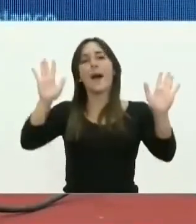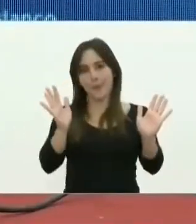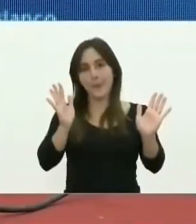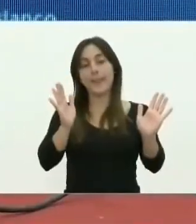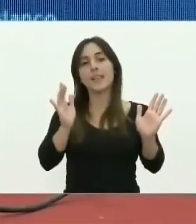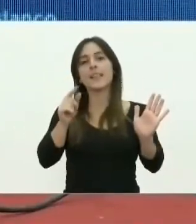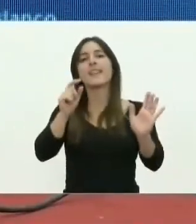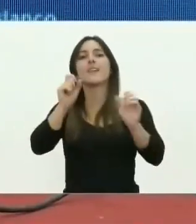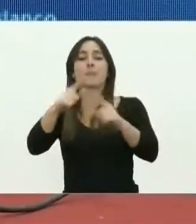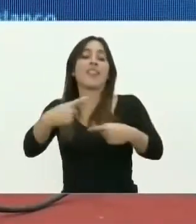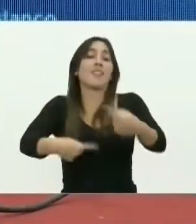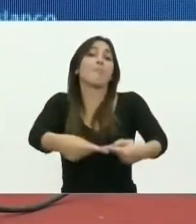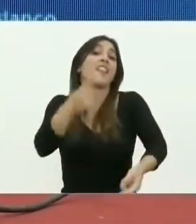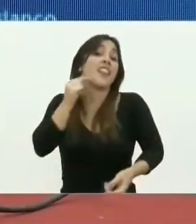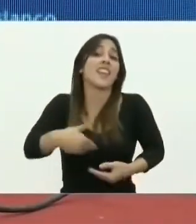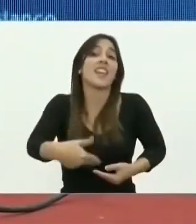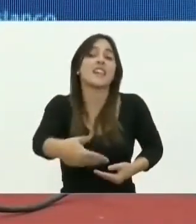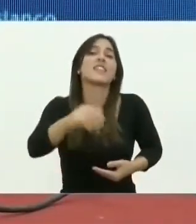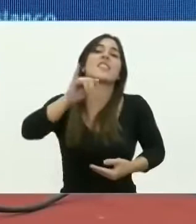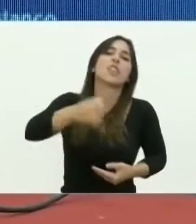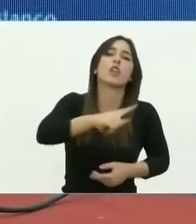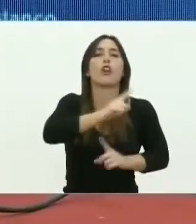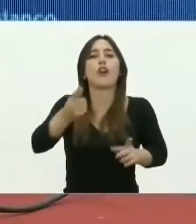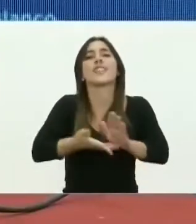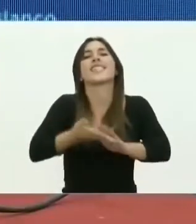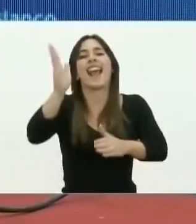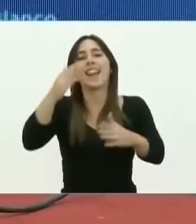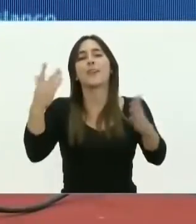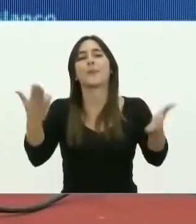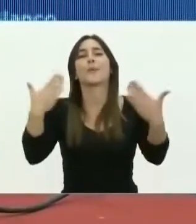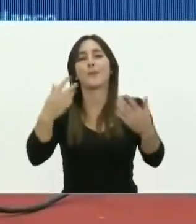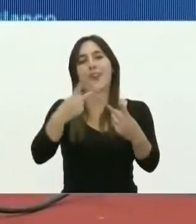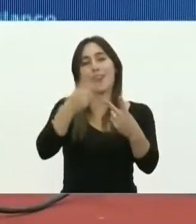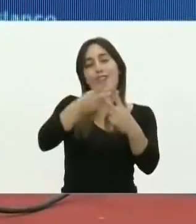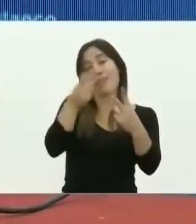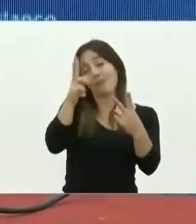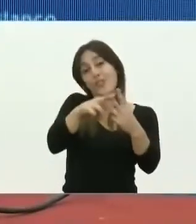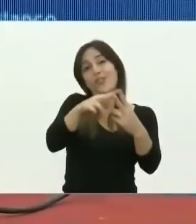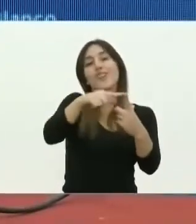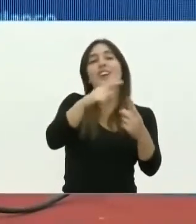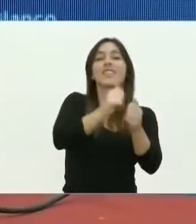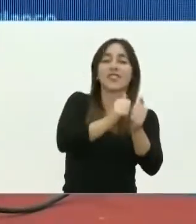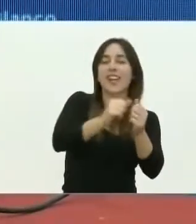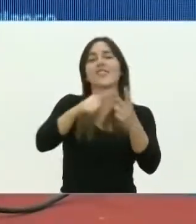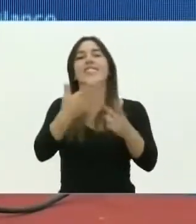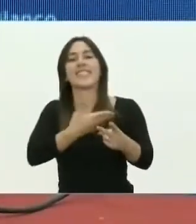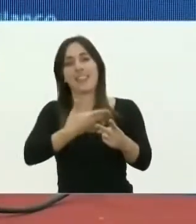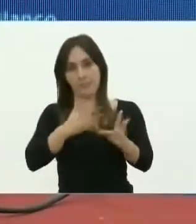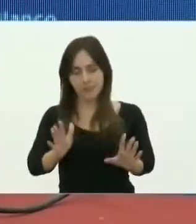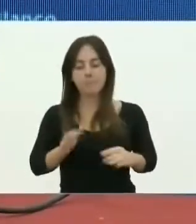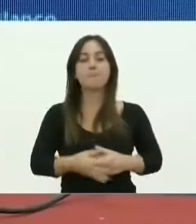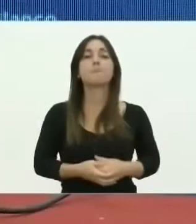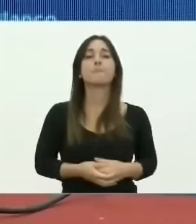podrían tener en los próximos días la habilitación de salida para estas dos grandes ciudades. En este sentido,